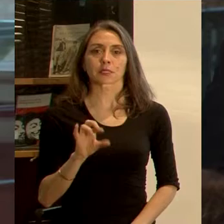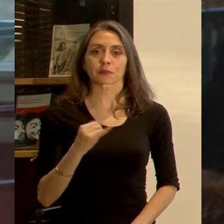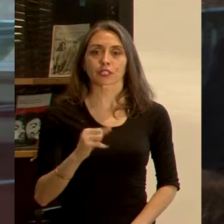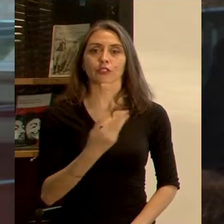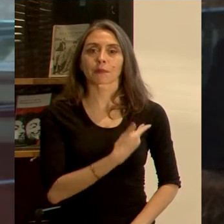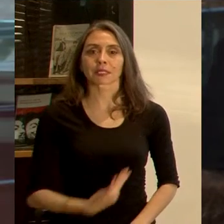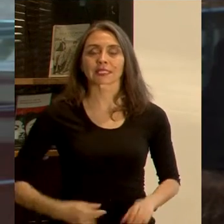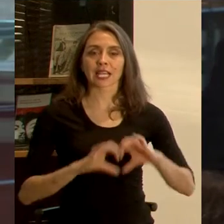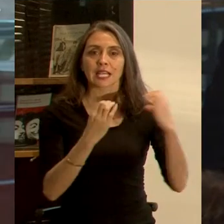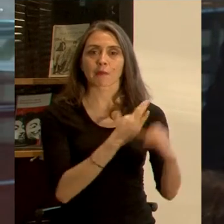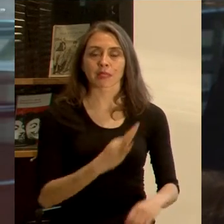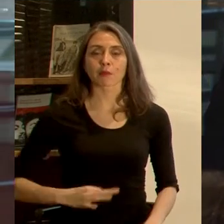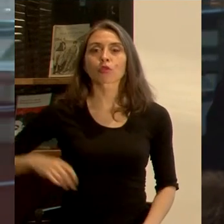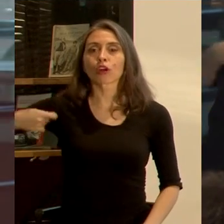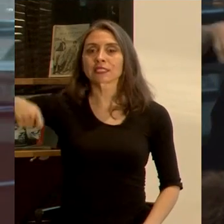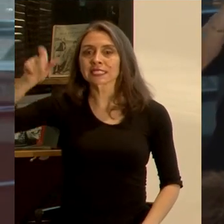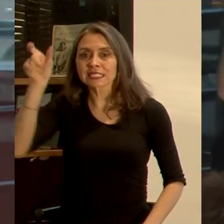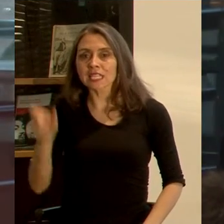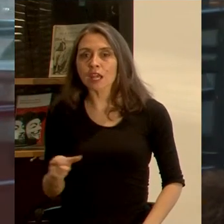de la Cámara de Diputados. Senador Horvath.